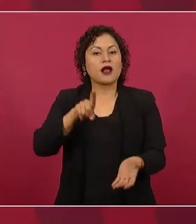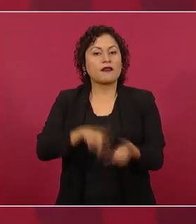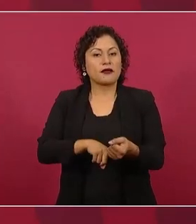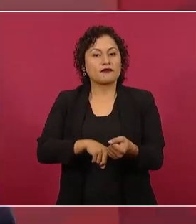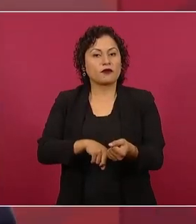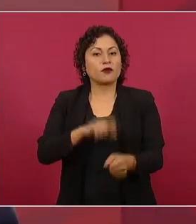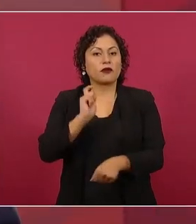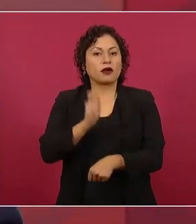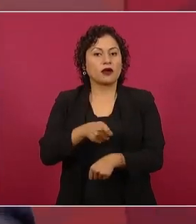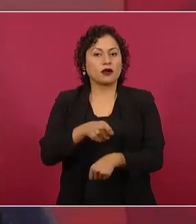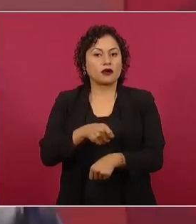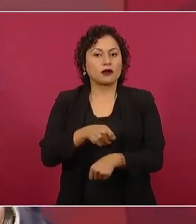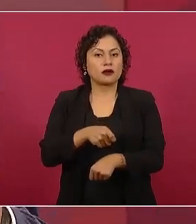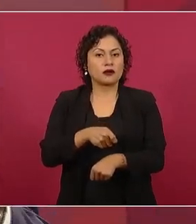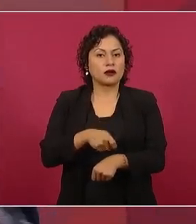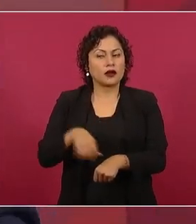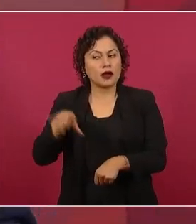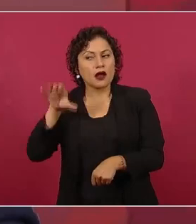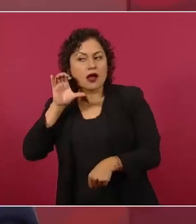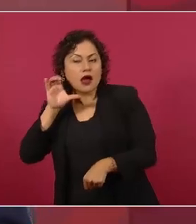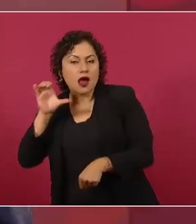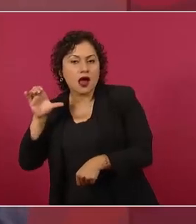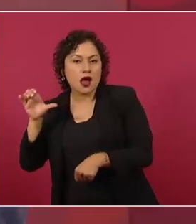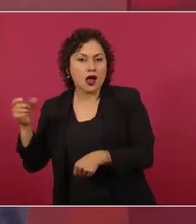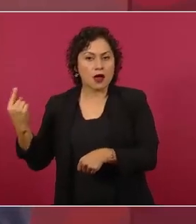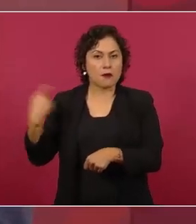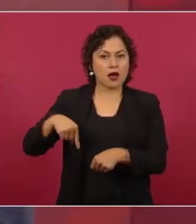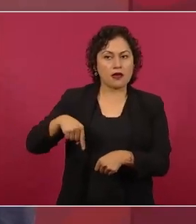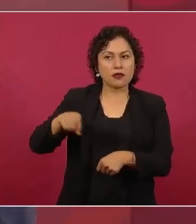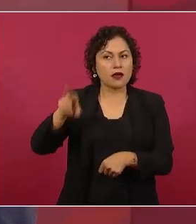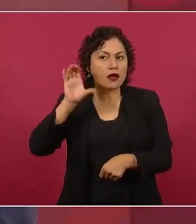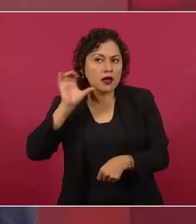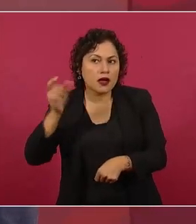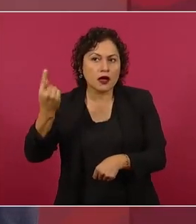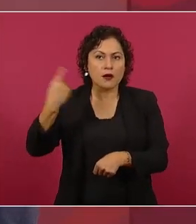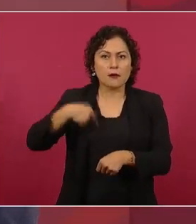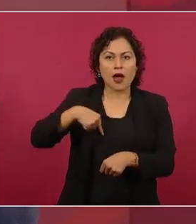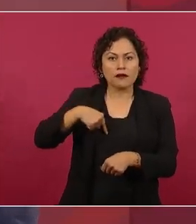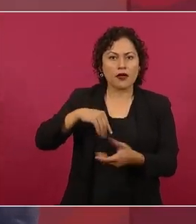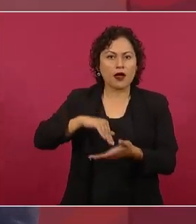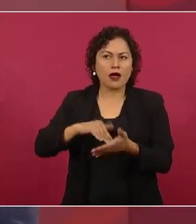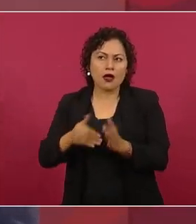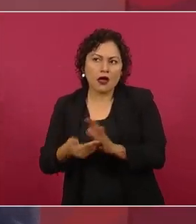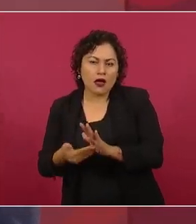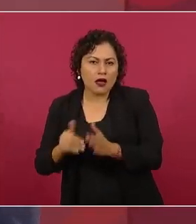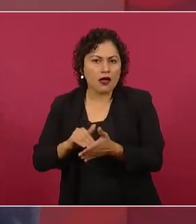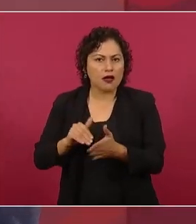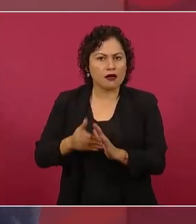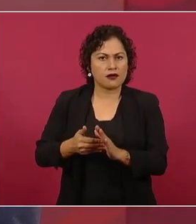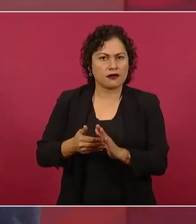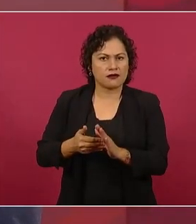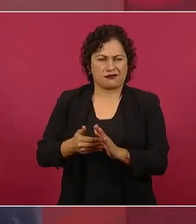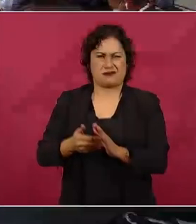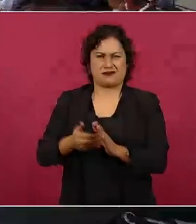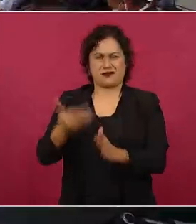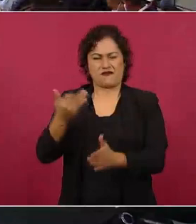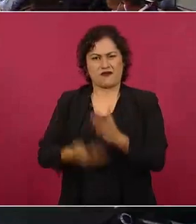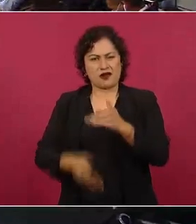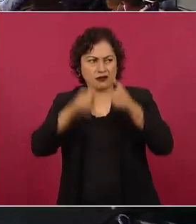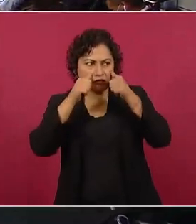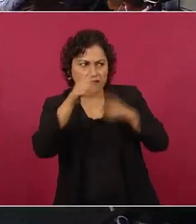de quienes los imponían, no representaban a los ciudadanos,